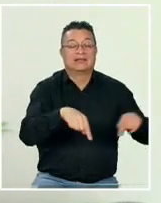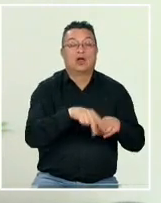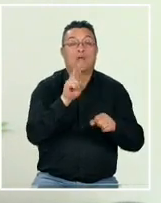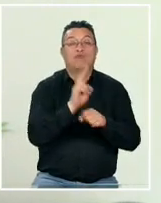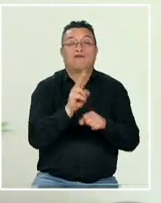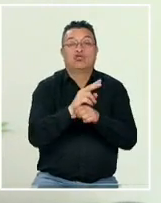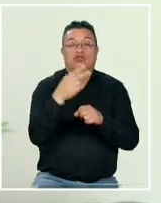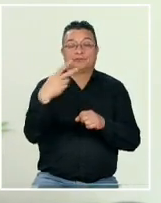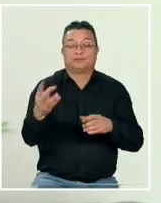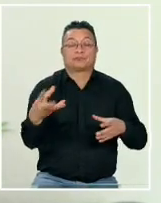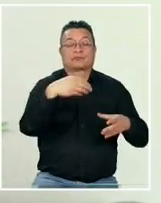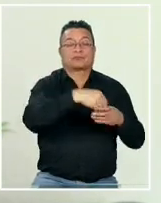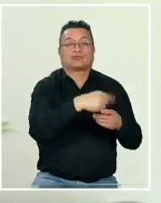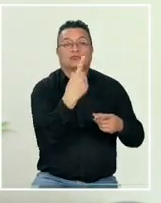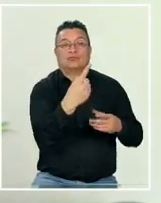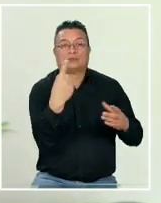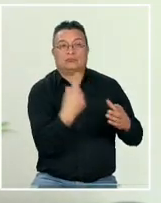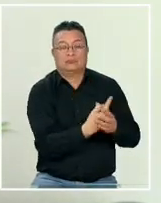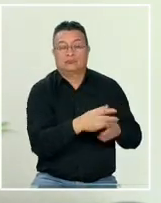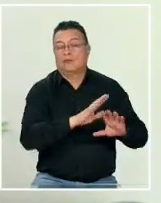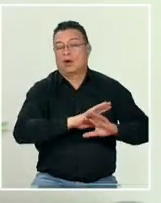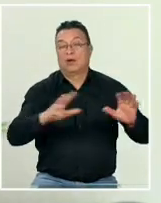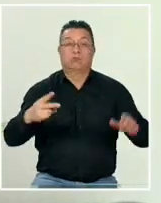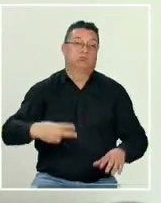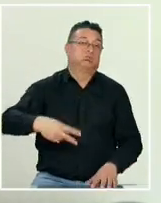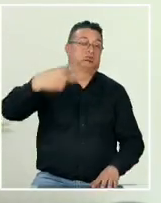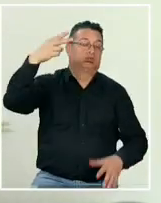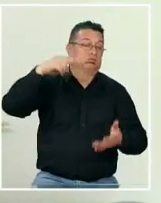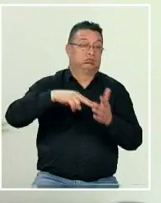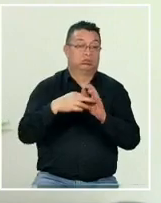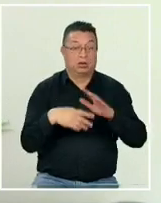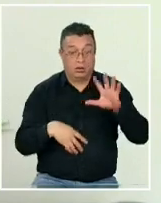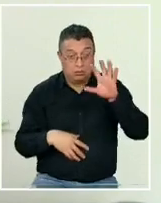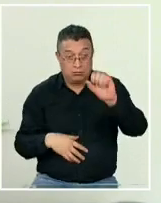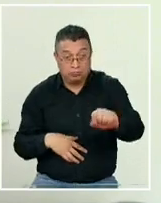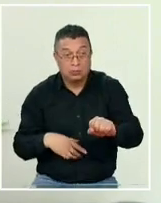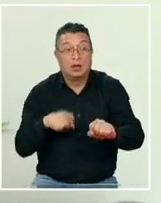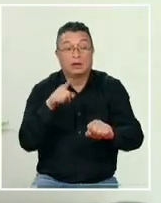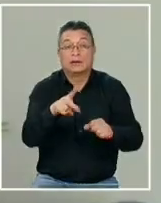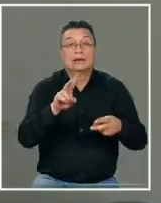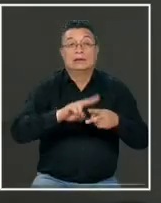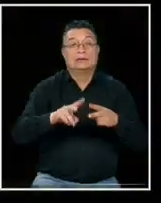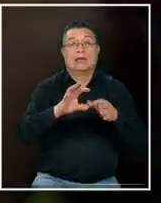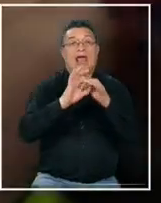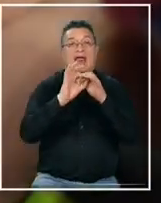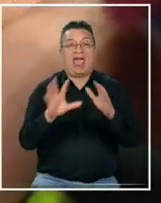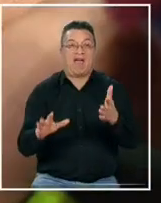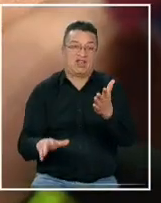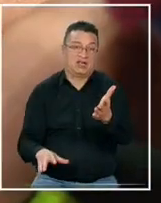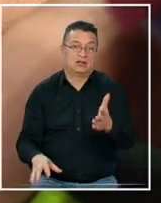ahí ya desencadenó y explotó todo esto o sea nos dimos cuenta que lo que estaban haciendo era grave